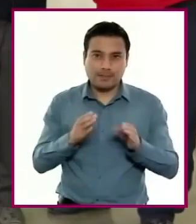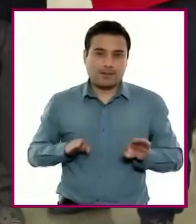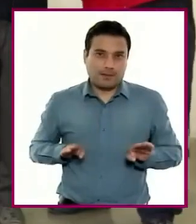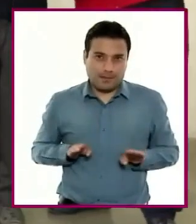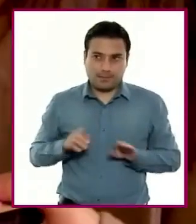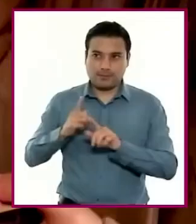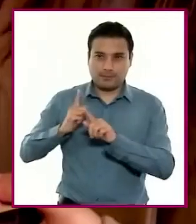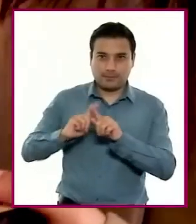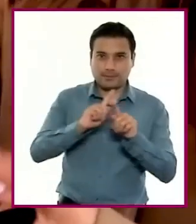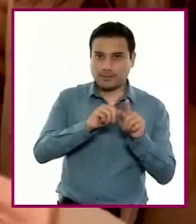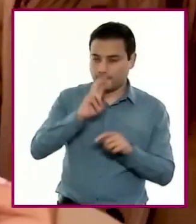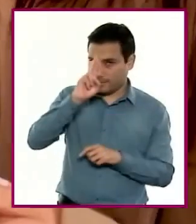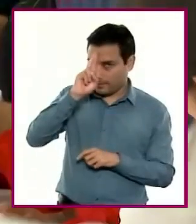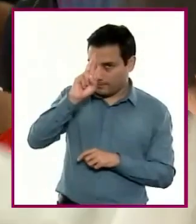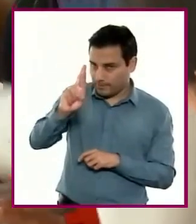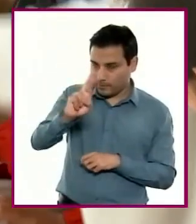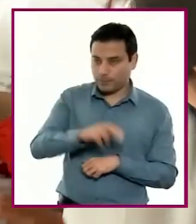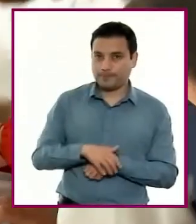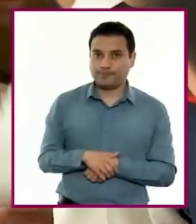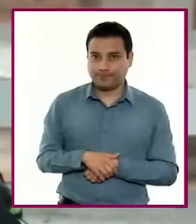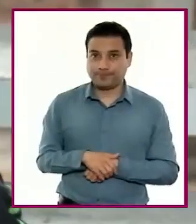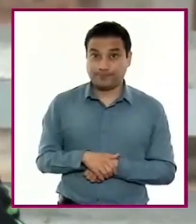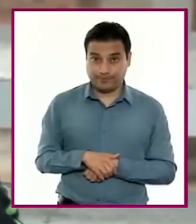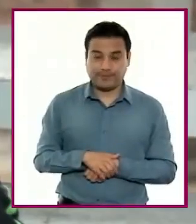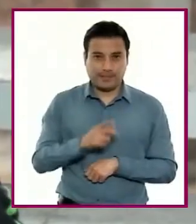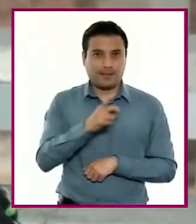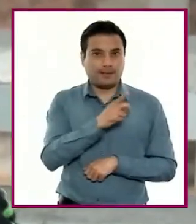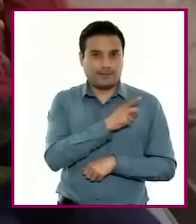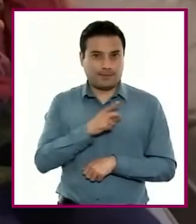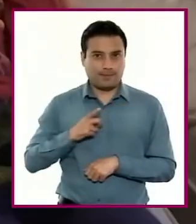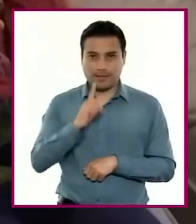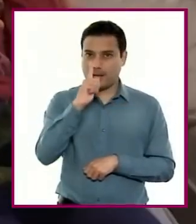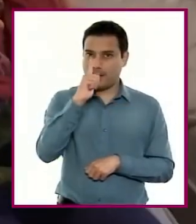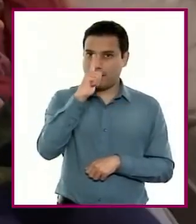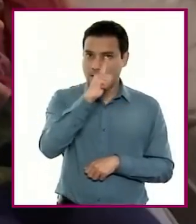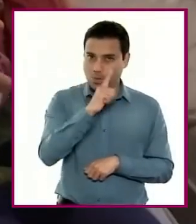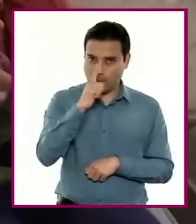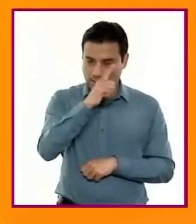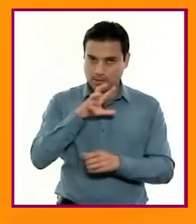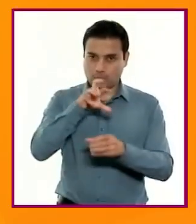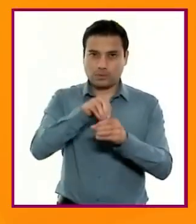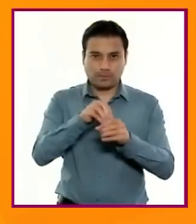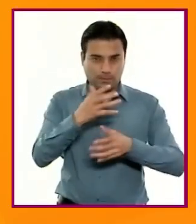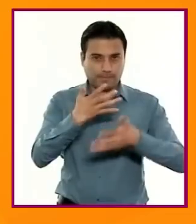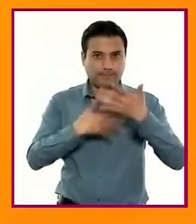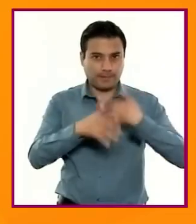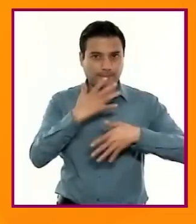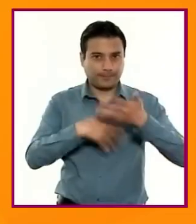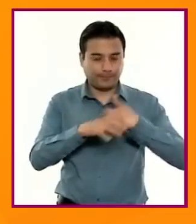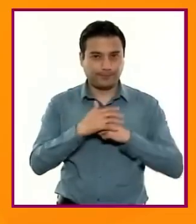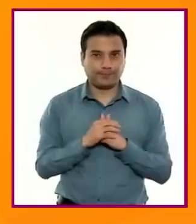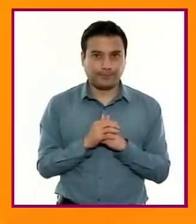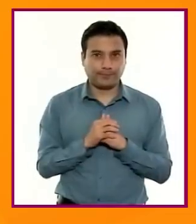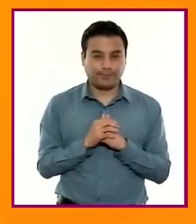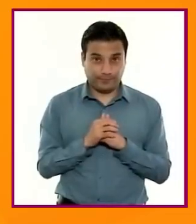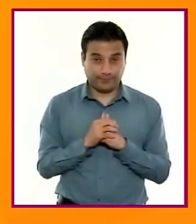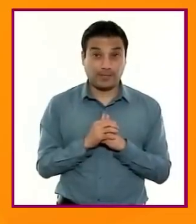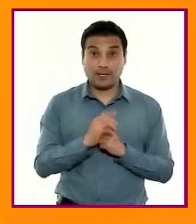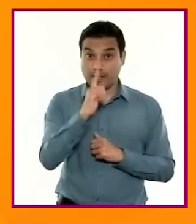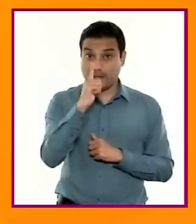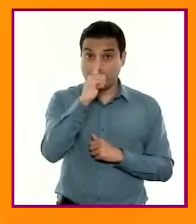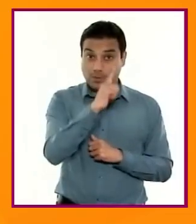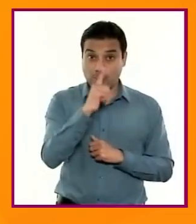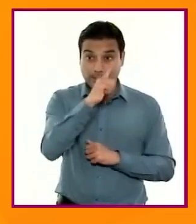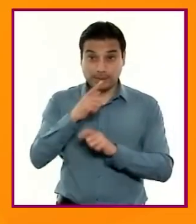y que eso se vea reflejado en el empleo reflexivo de un lenguaje basado en la inclusión. Que reconozcan las ventajas de usar diversos